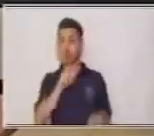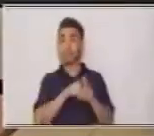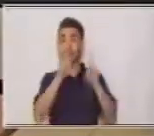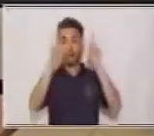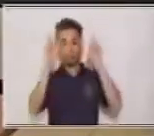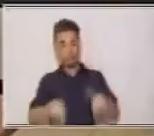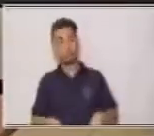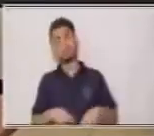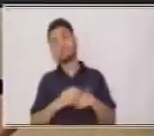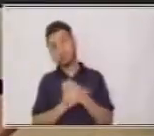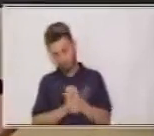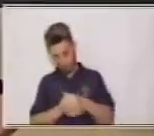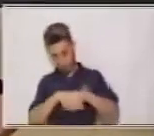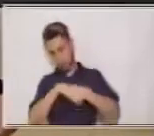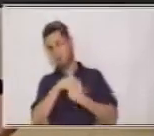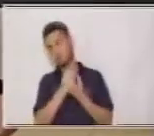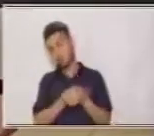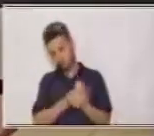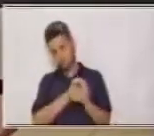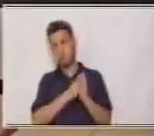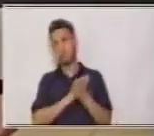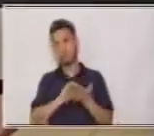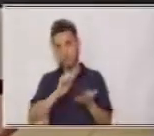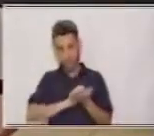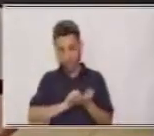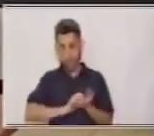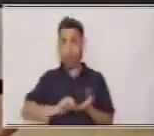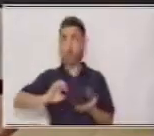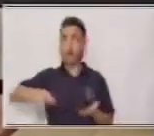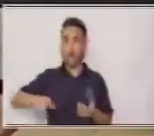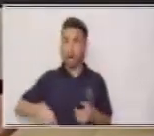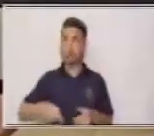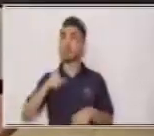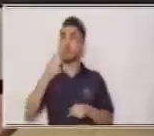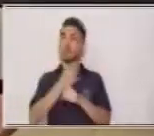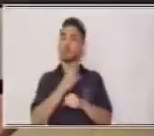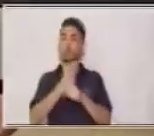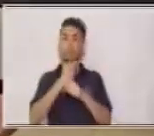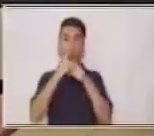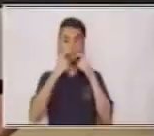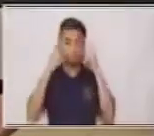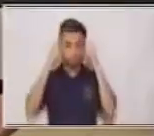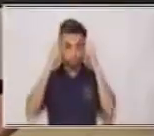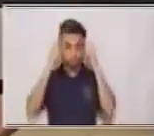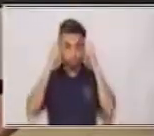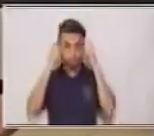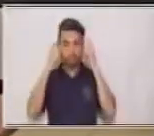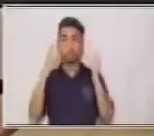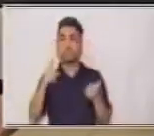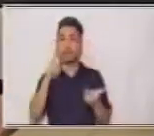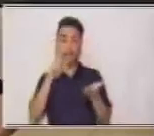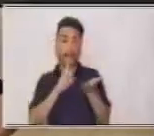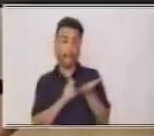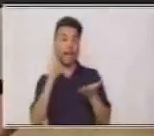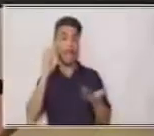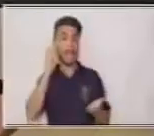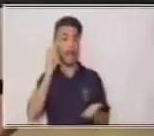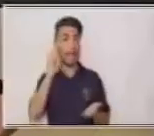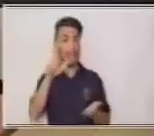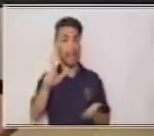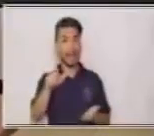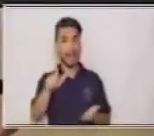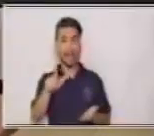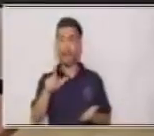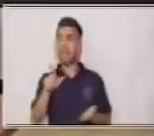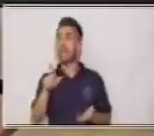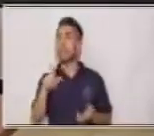manos con agua y jabón constantemente, el uso de la mascarilla, el jabón en gel, perdón, y